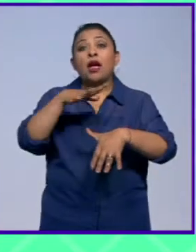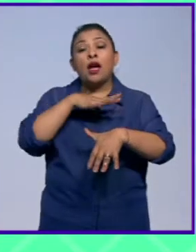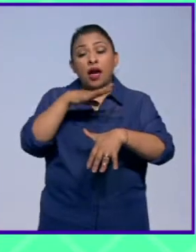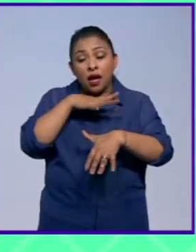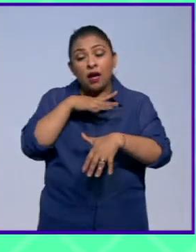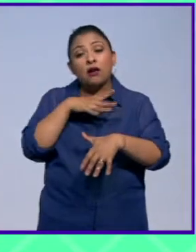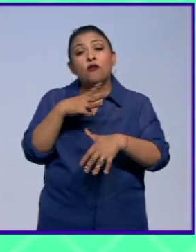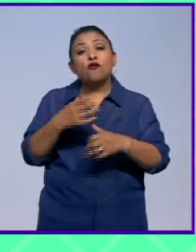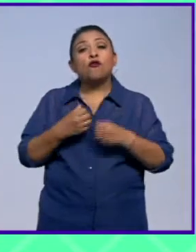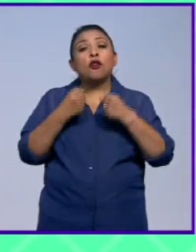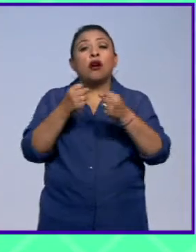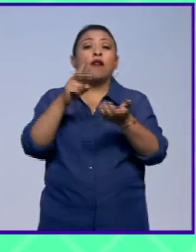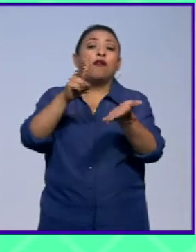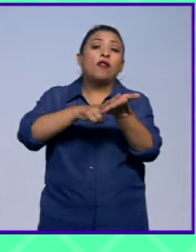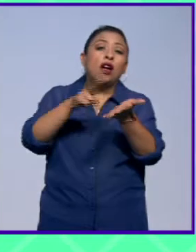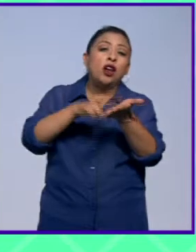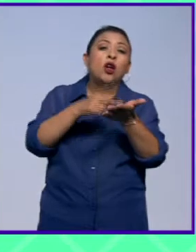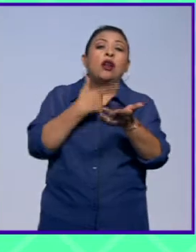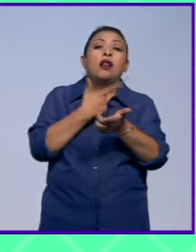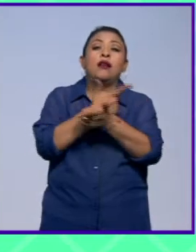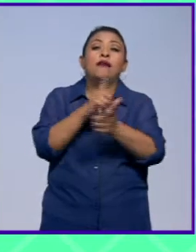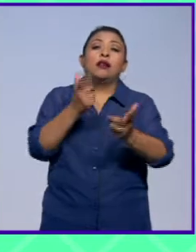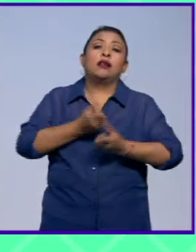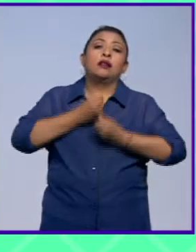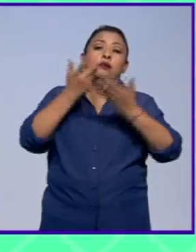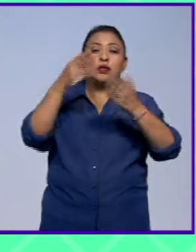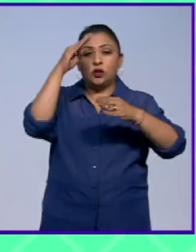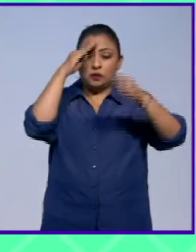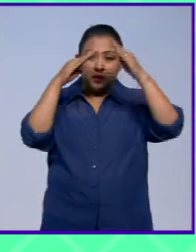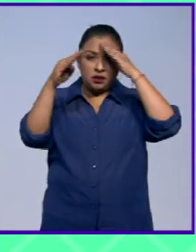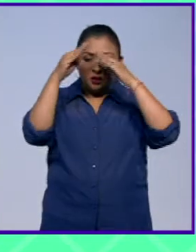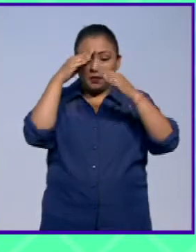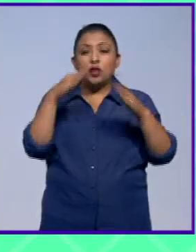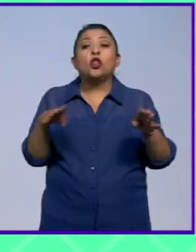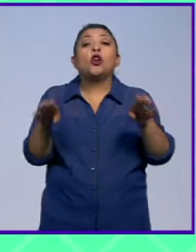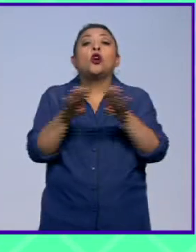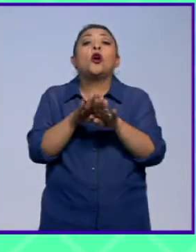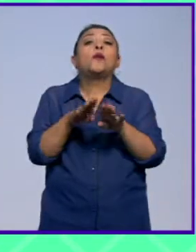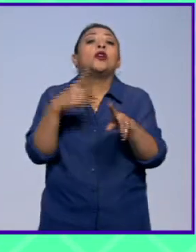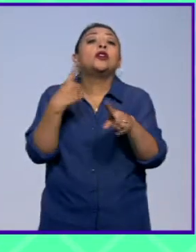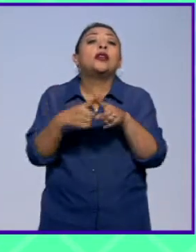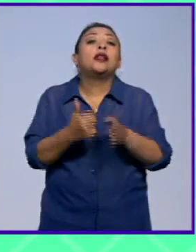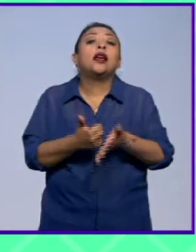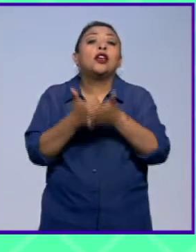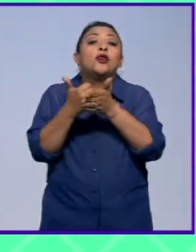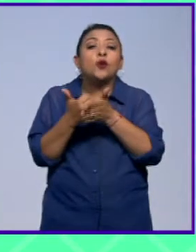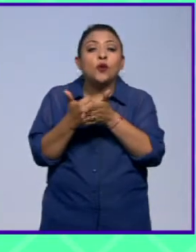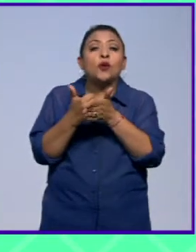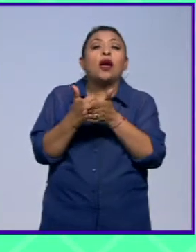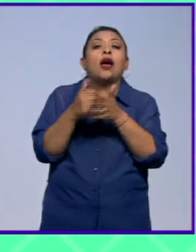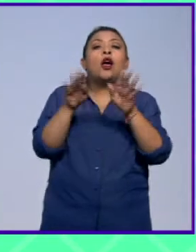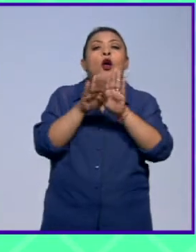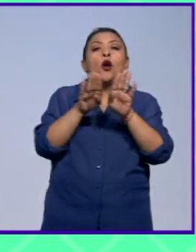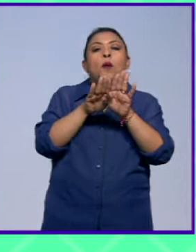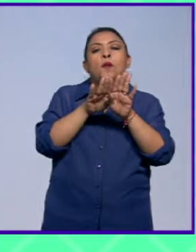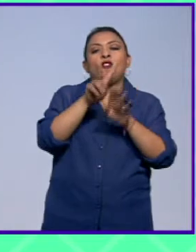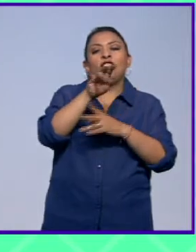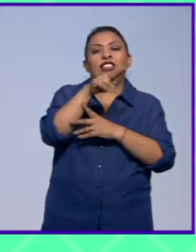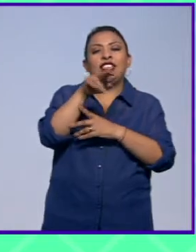se fortalecen los valores de la libertad de expresión y el pensamiento a través de, ¿qué creen? Trazos y viñetas.